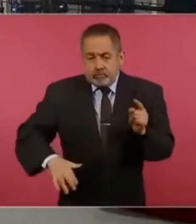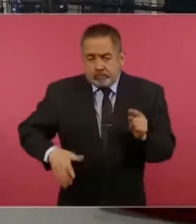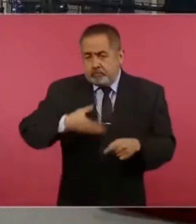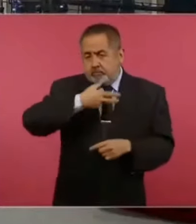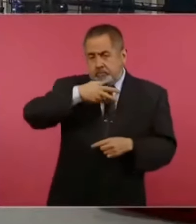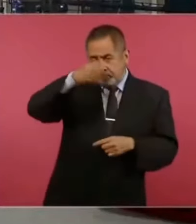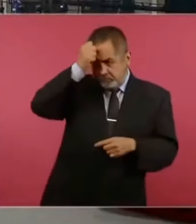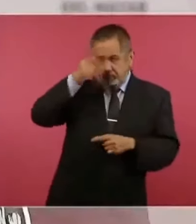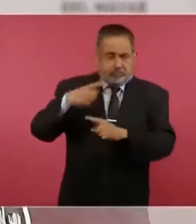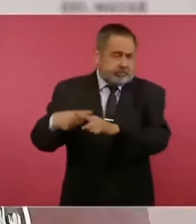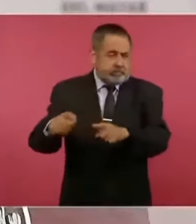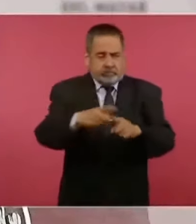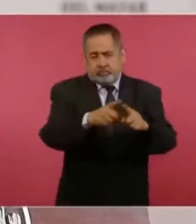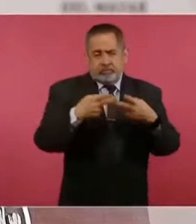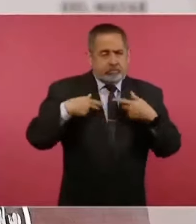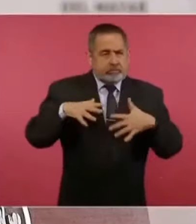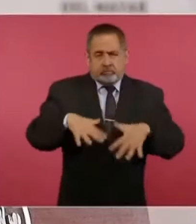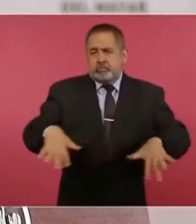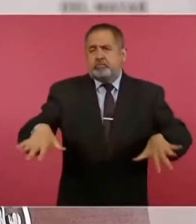proteger a los ciudadanos en general.